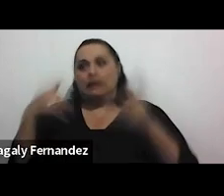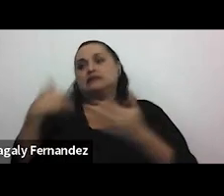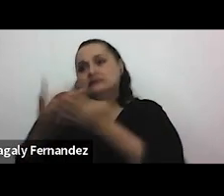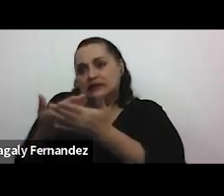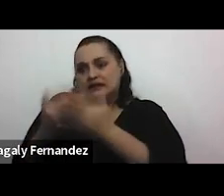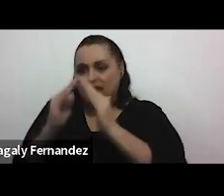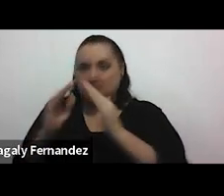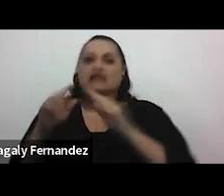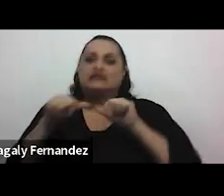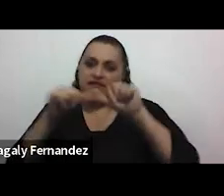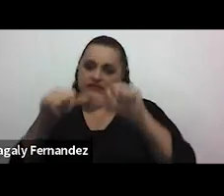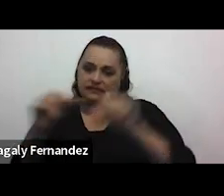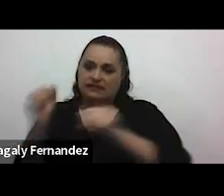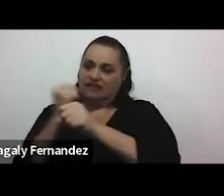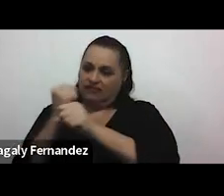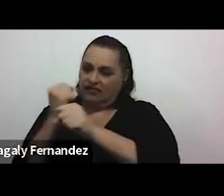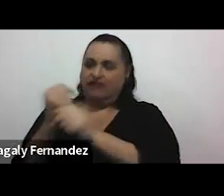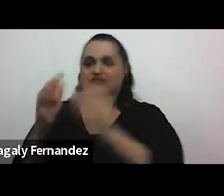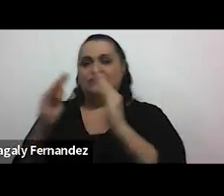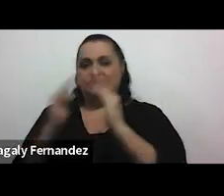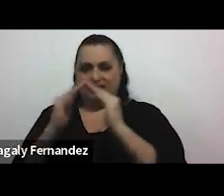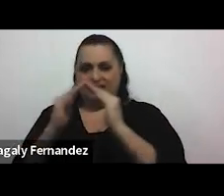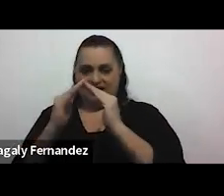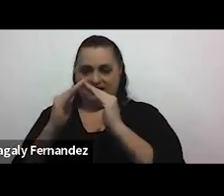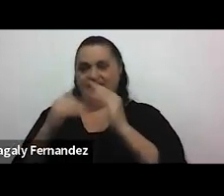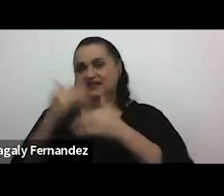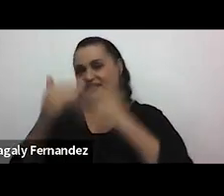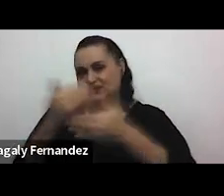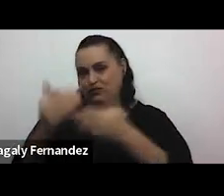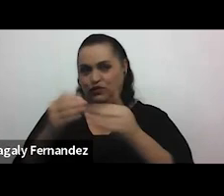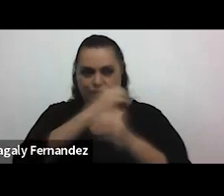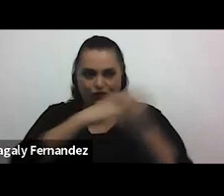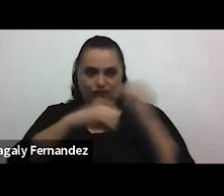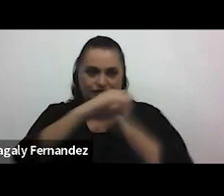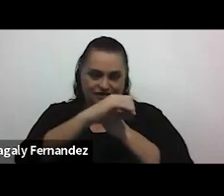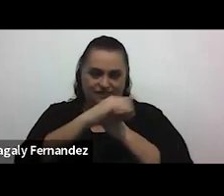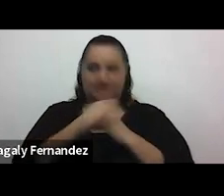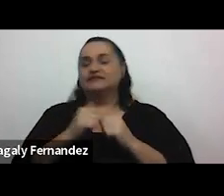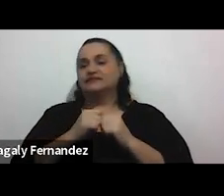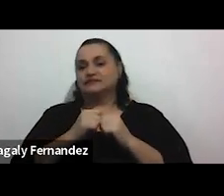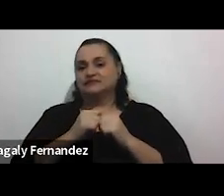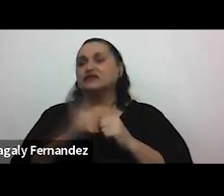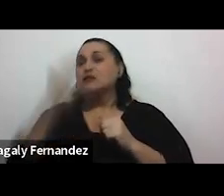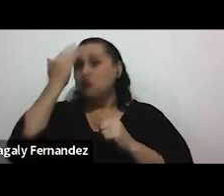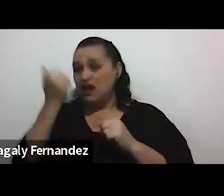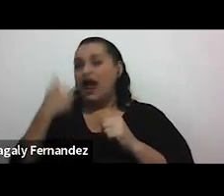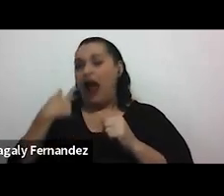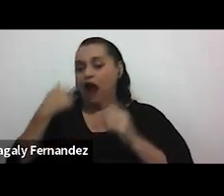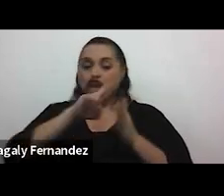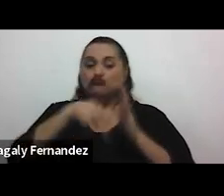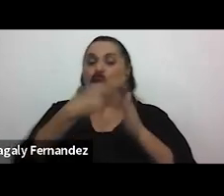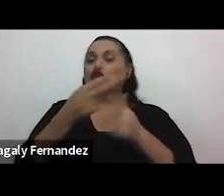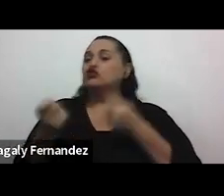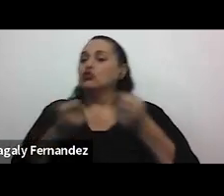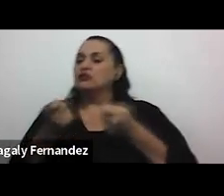posterior al trabajo fuera de casa, llegar a trabajar a casa. ¿Verdad? ¿Por qué? Porque hay un rol dominante y un